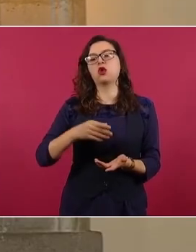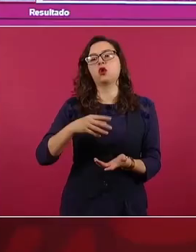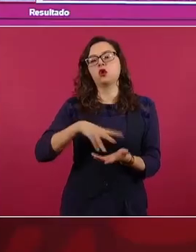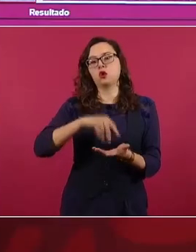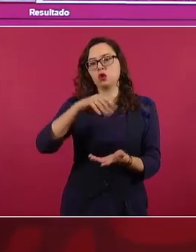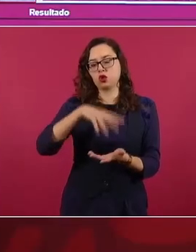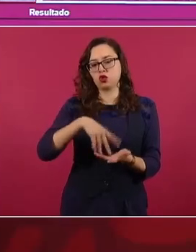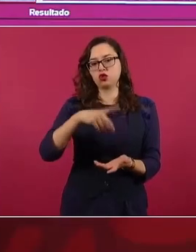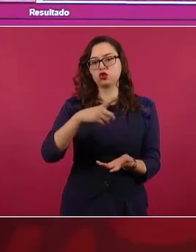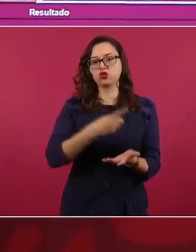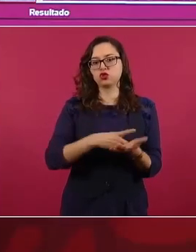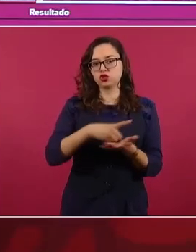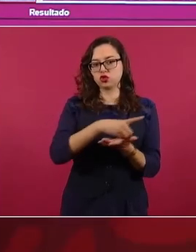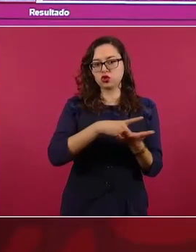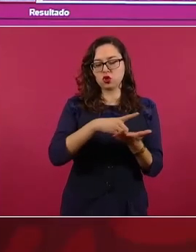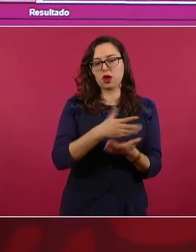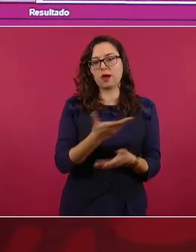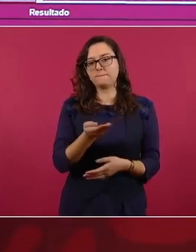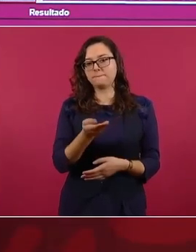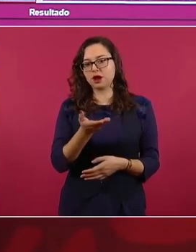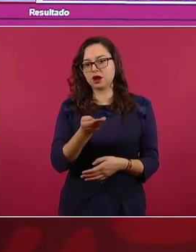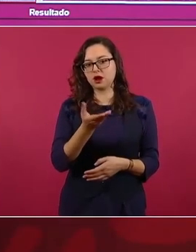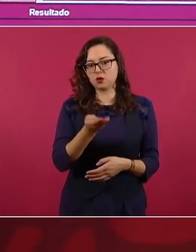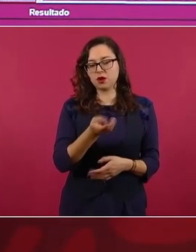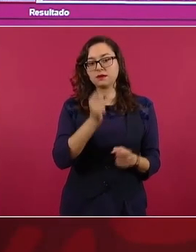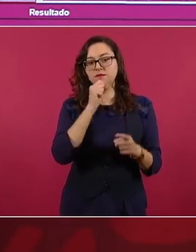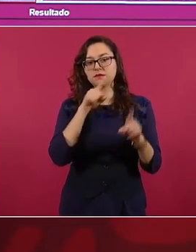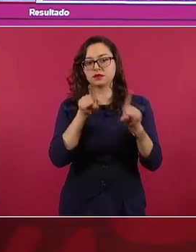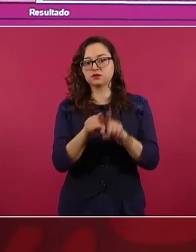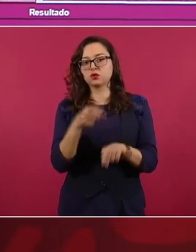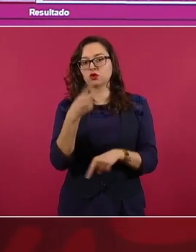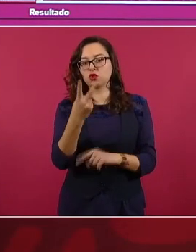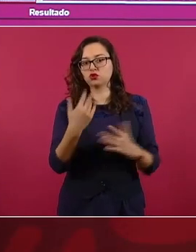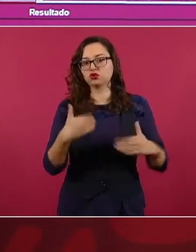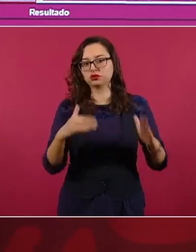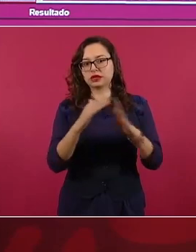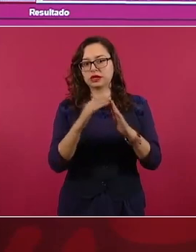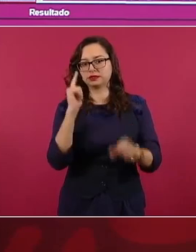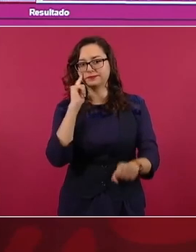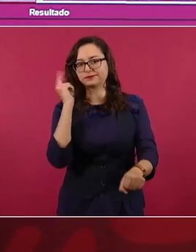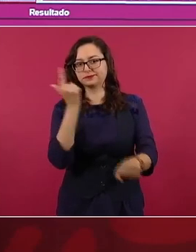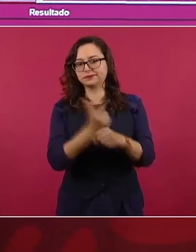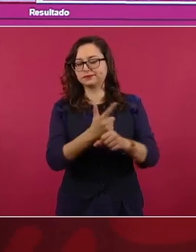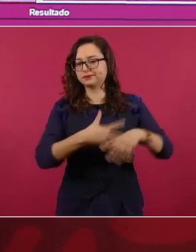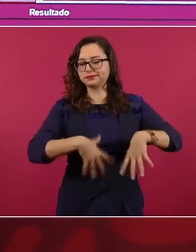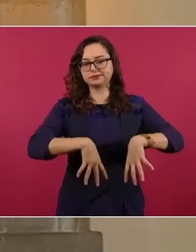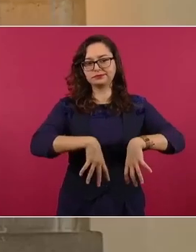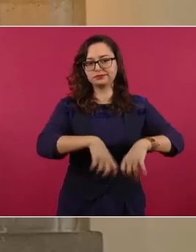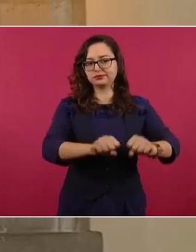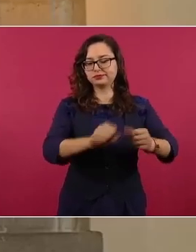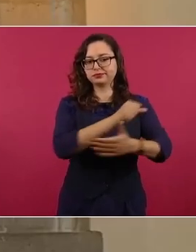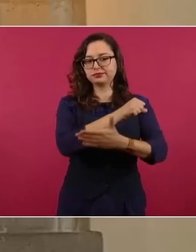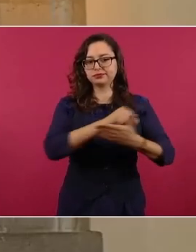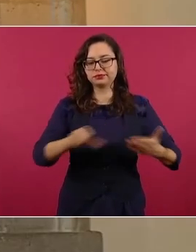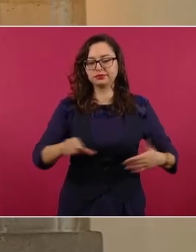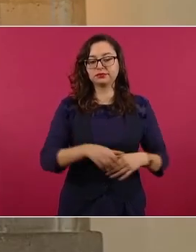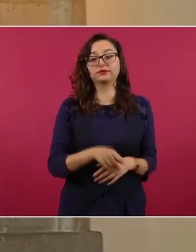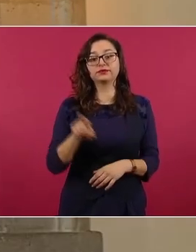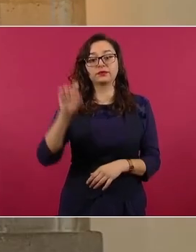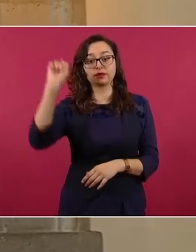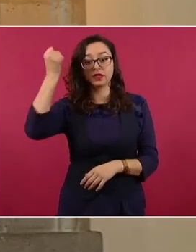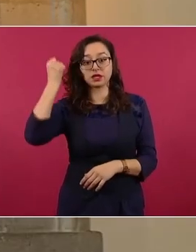y asegurados dos inmuebles. En el caso de Culiacán, Sinaloa, fueron detenidas dos personas con ocho mil